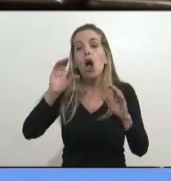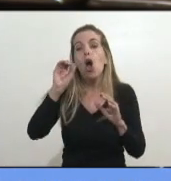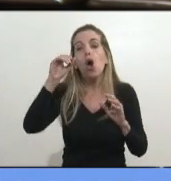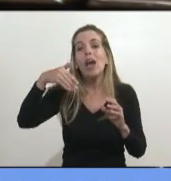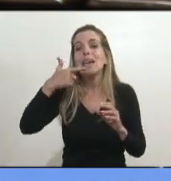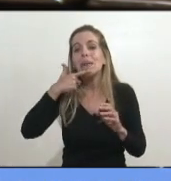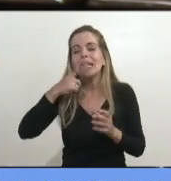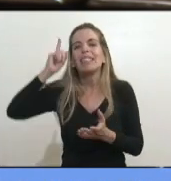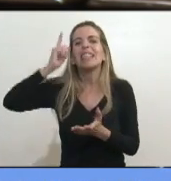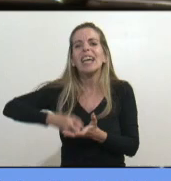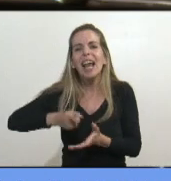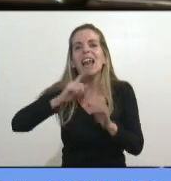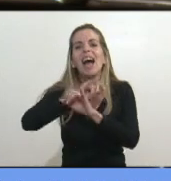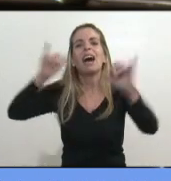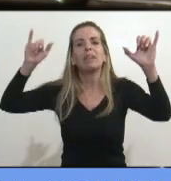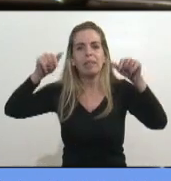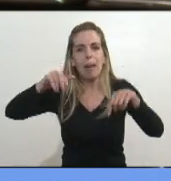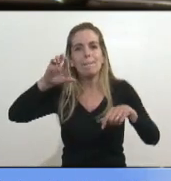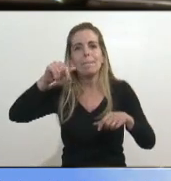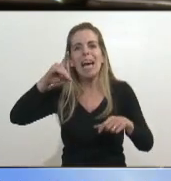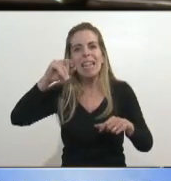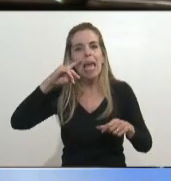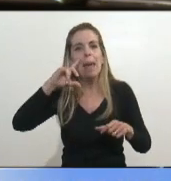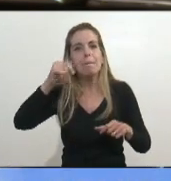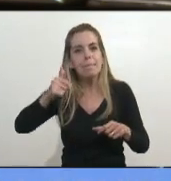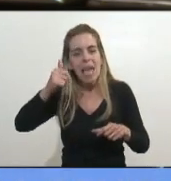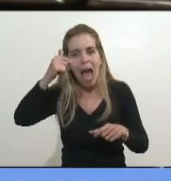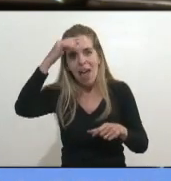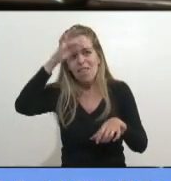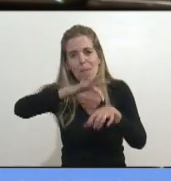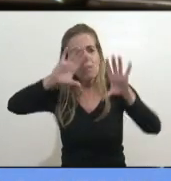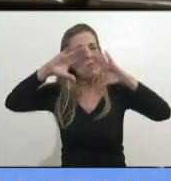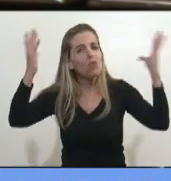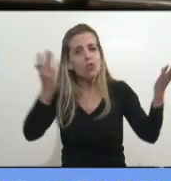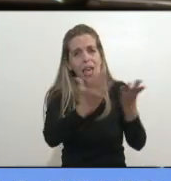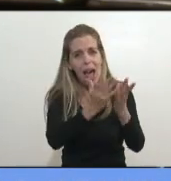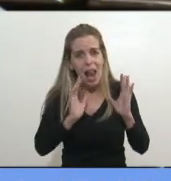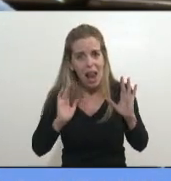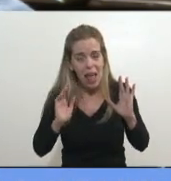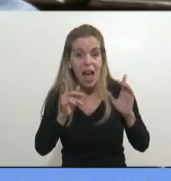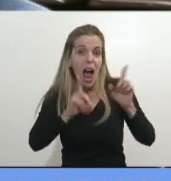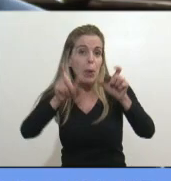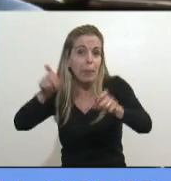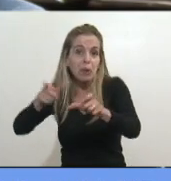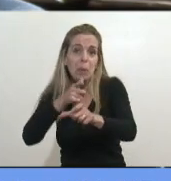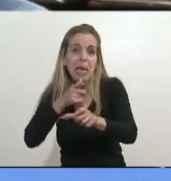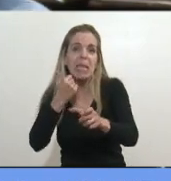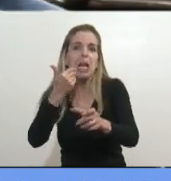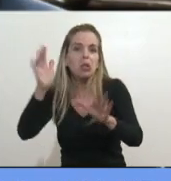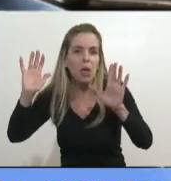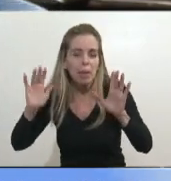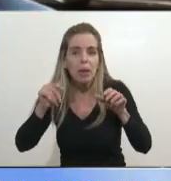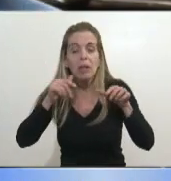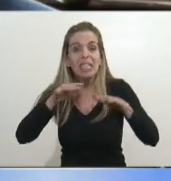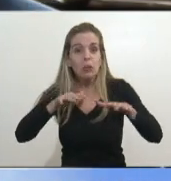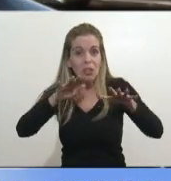Salud, para los que no se enteraron, todavía estamos en pandemia, y en pandemia, el Estado